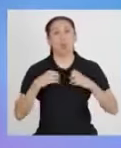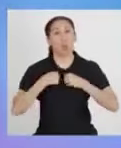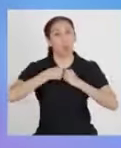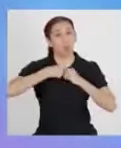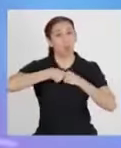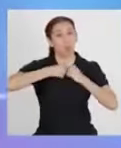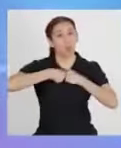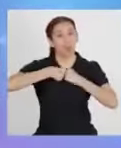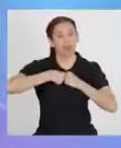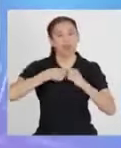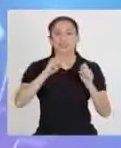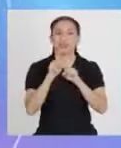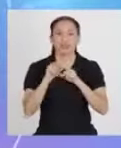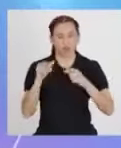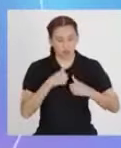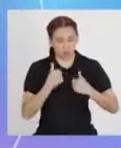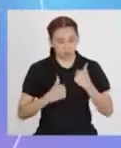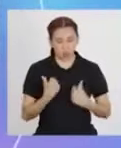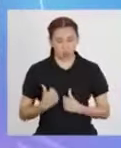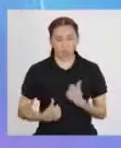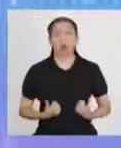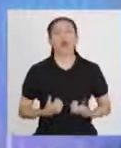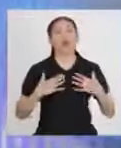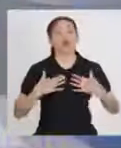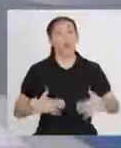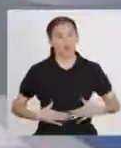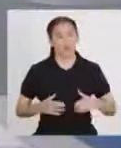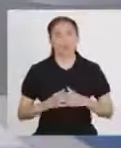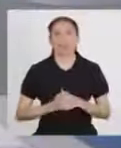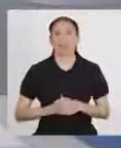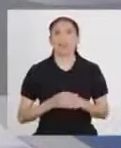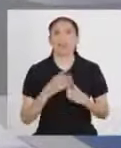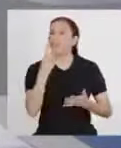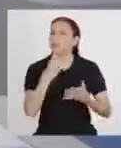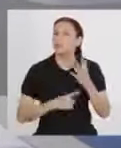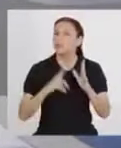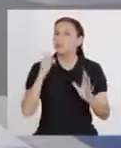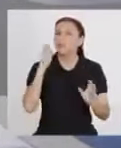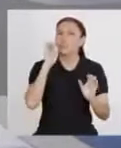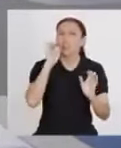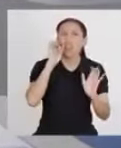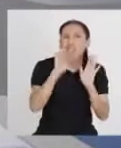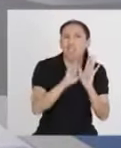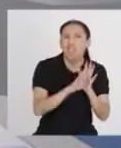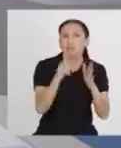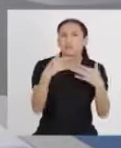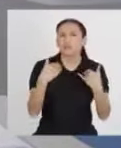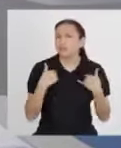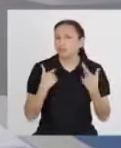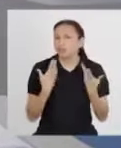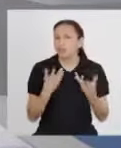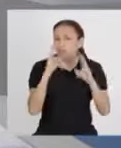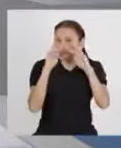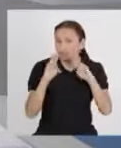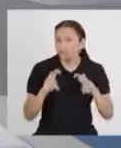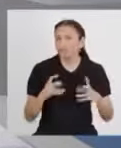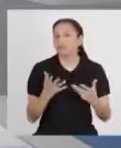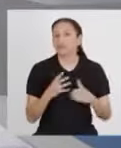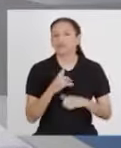demás órganos del cuerpo. ¿Qué ejemplos han encontrado al investigar?